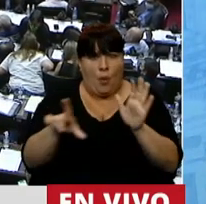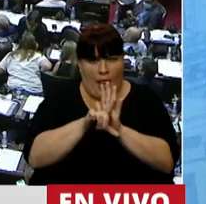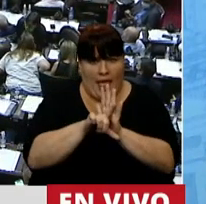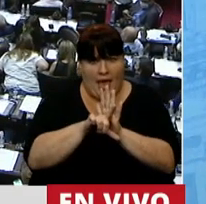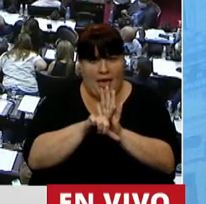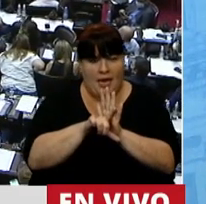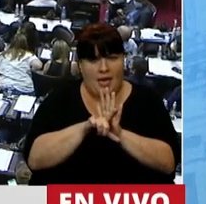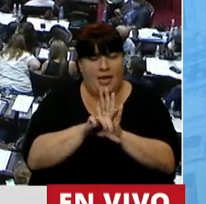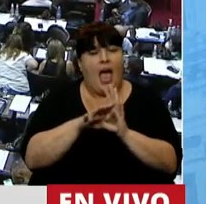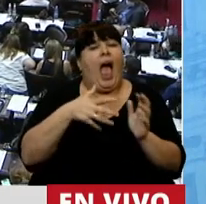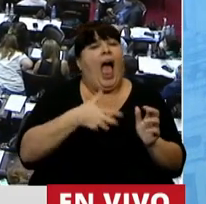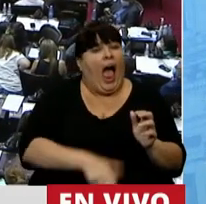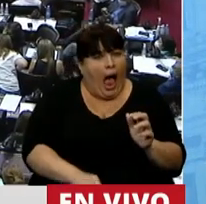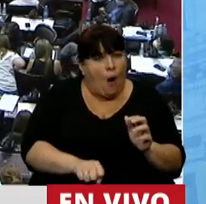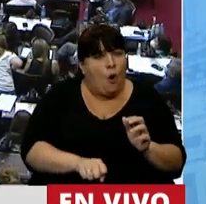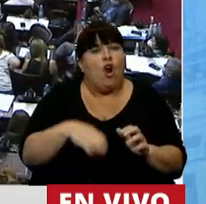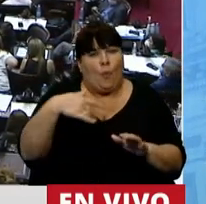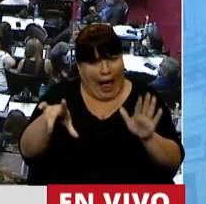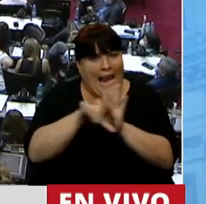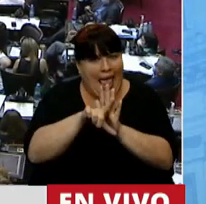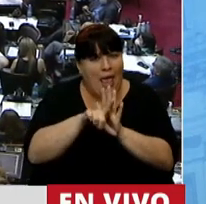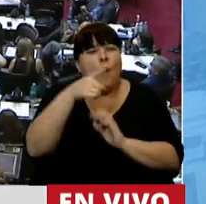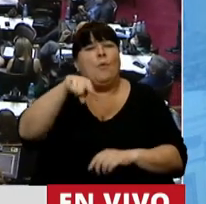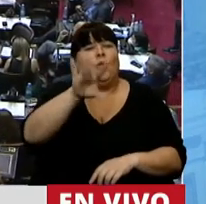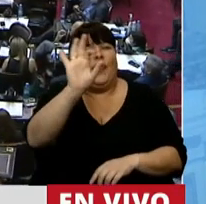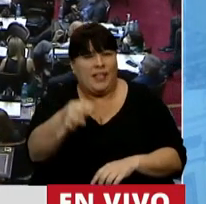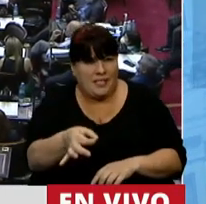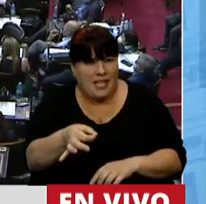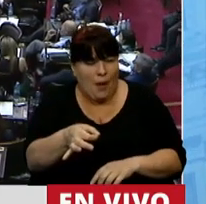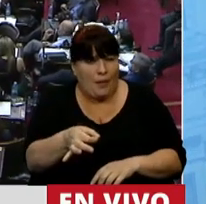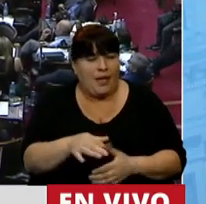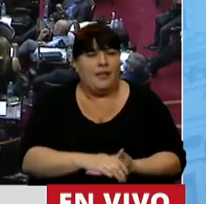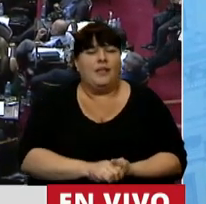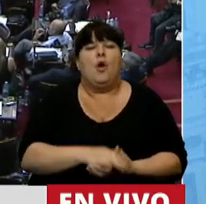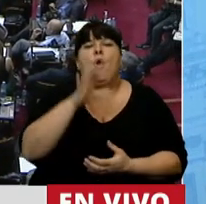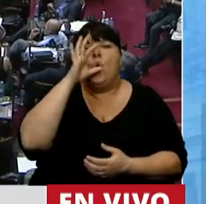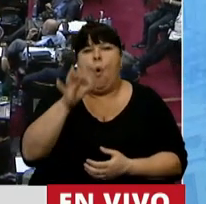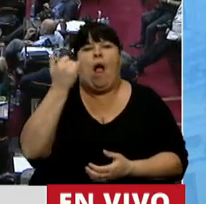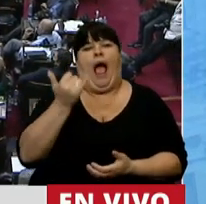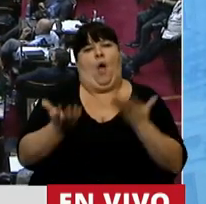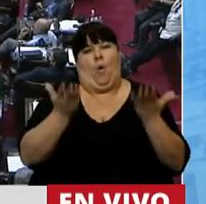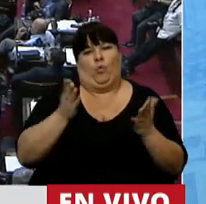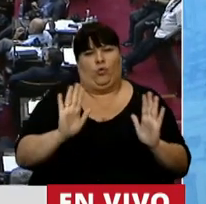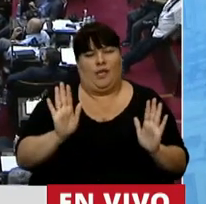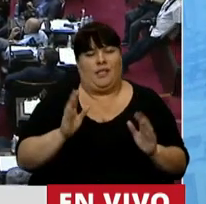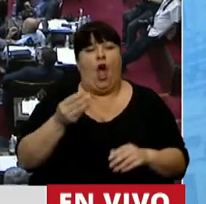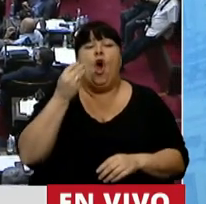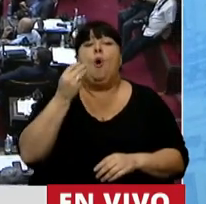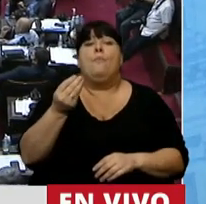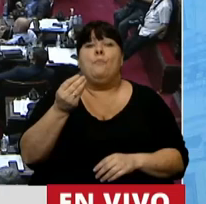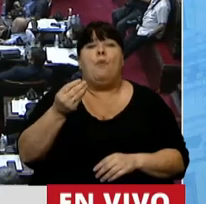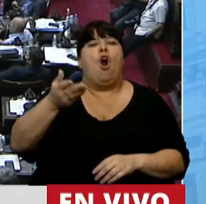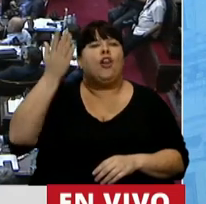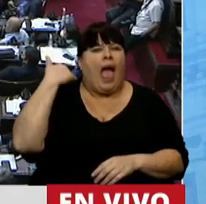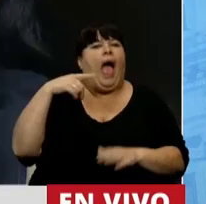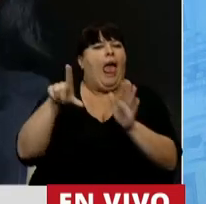El aborto será legal, pero ¿saben una cosa? Jamás será justo, porque hubieron